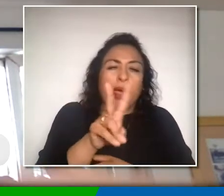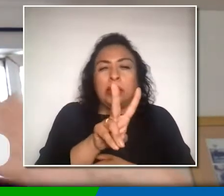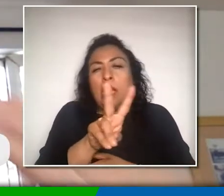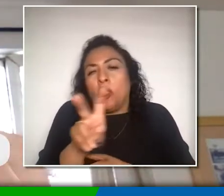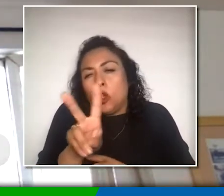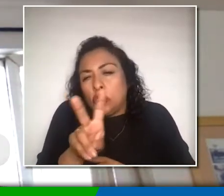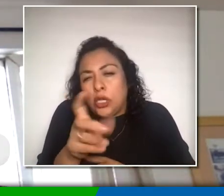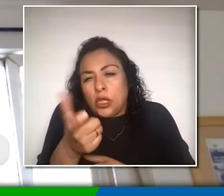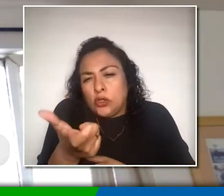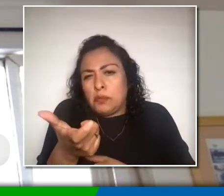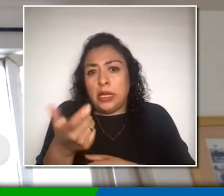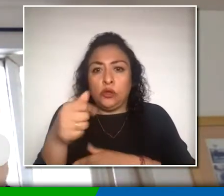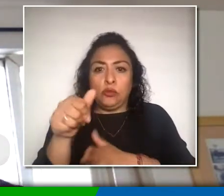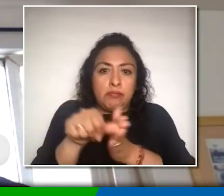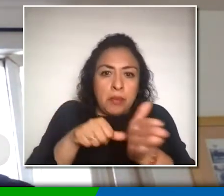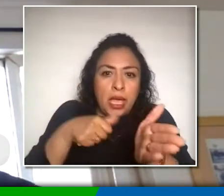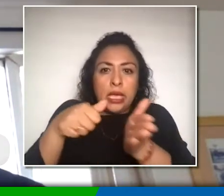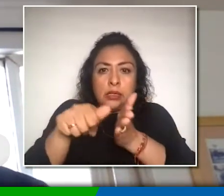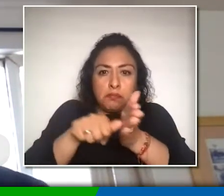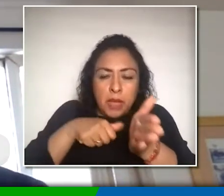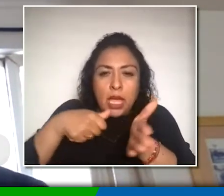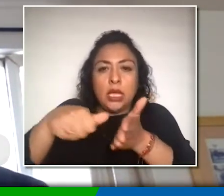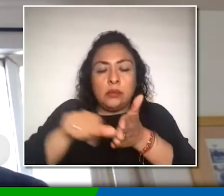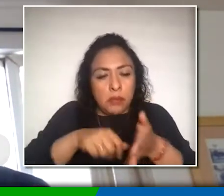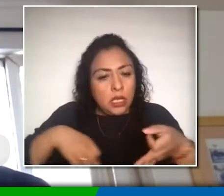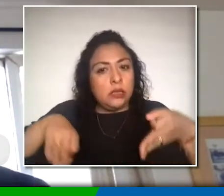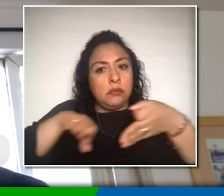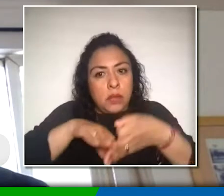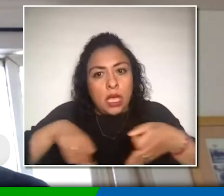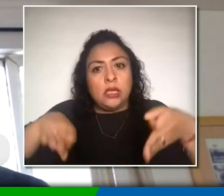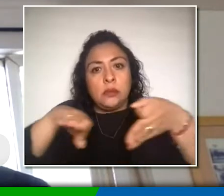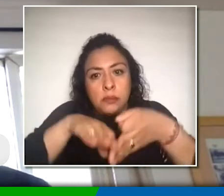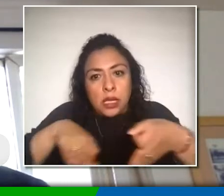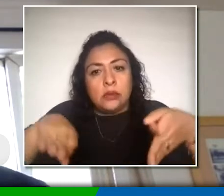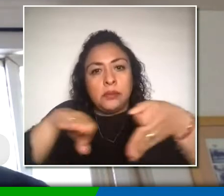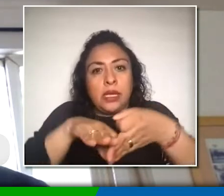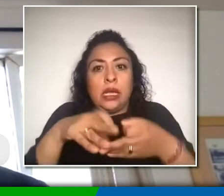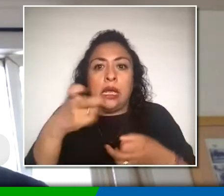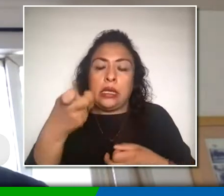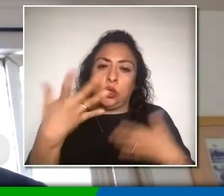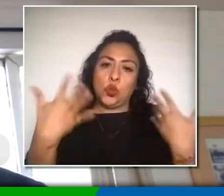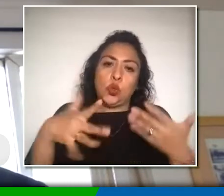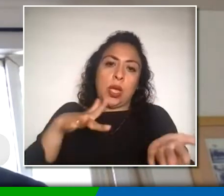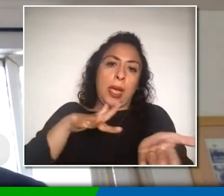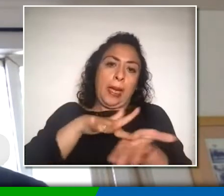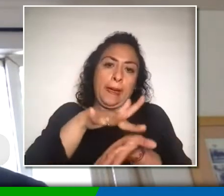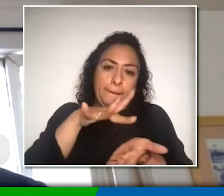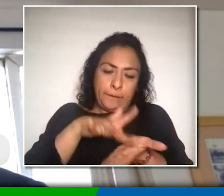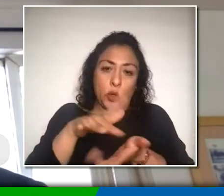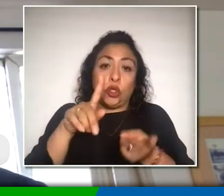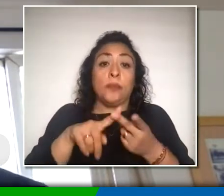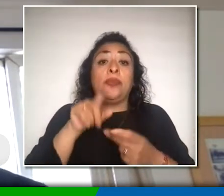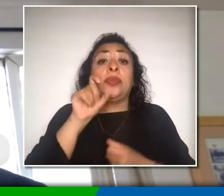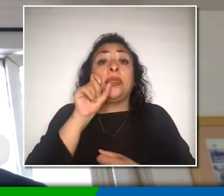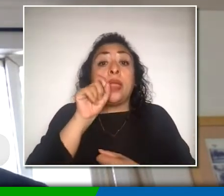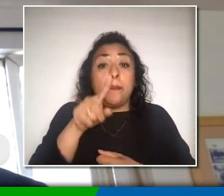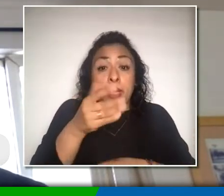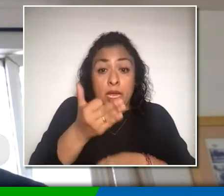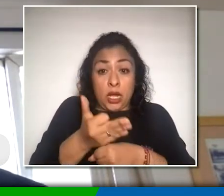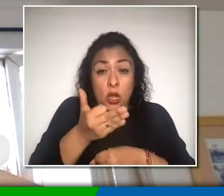los meses, pero de manera constante, eso sea un gran apoyo. También estamos ofreciendo ahorita unos